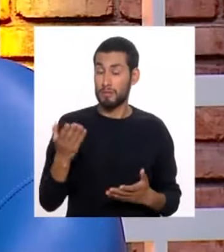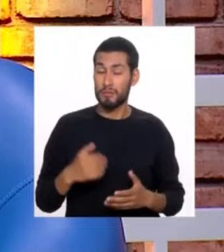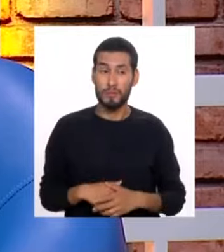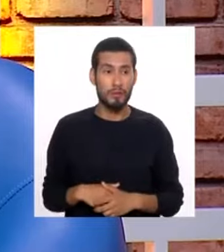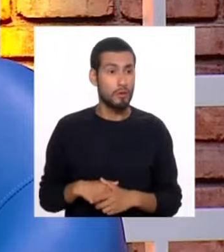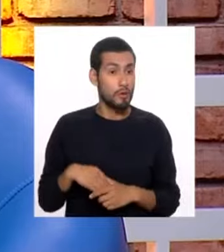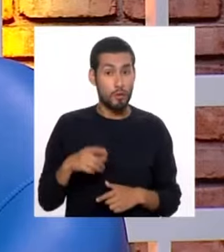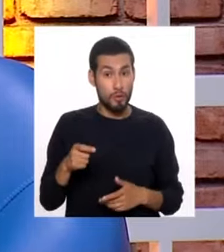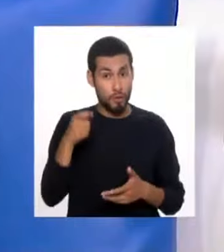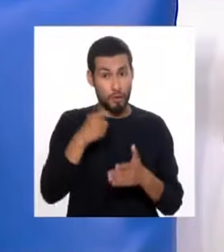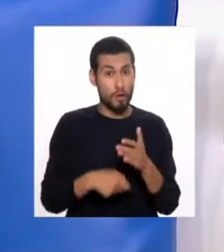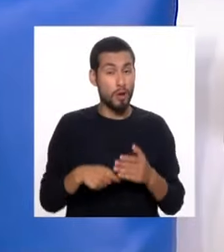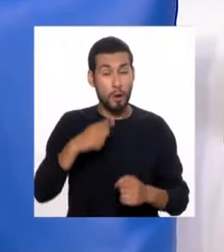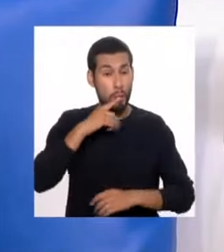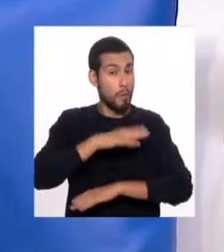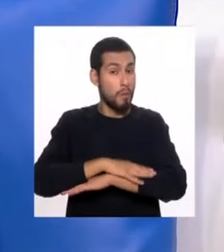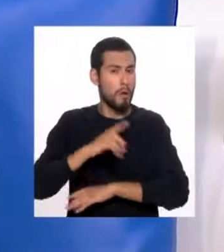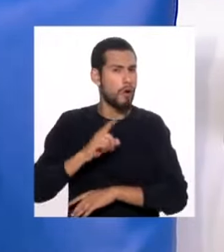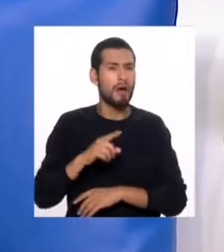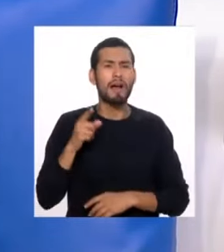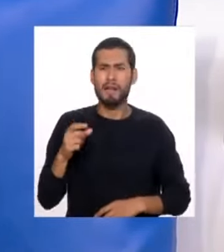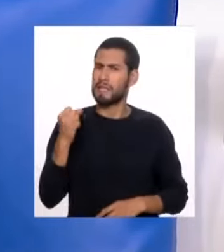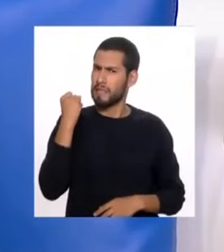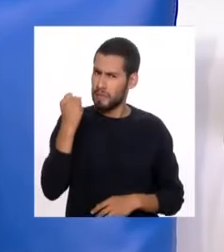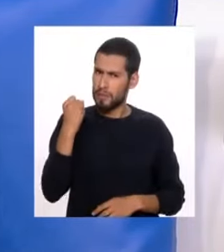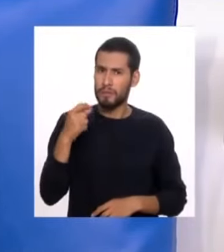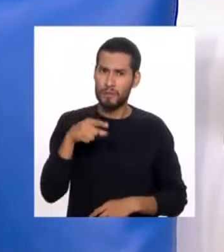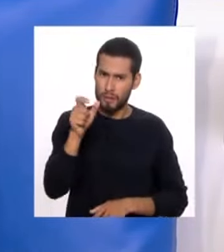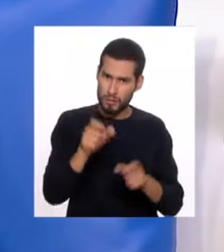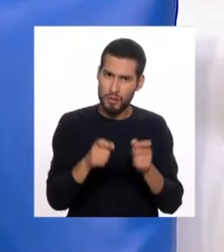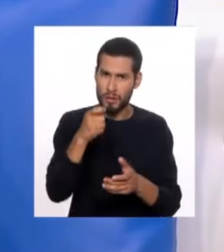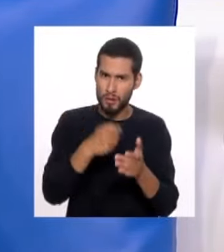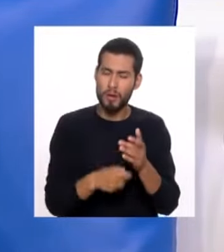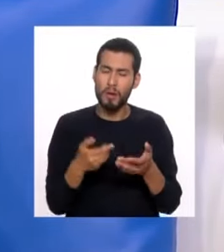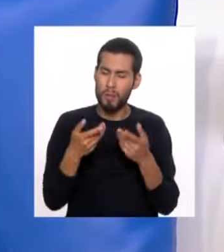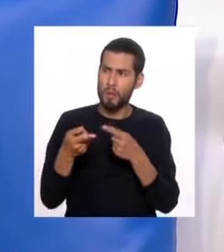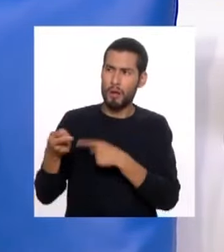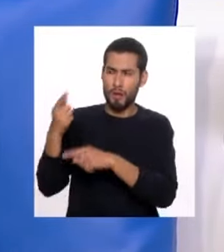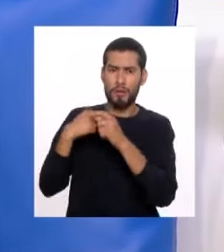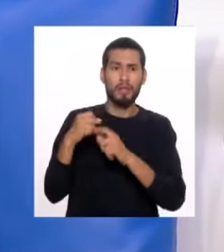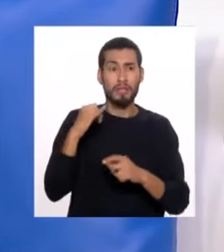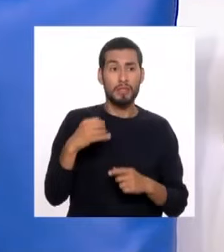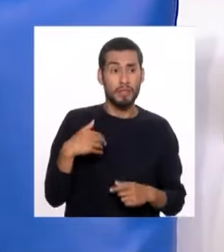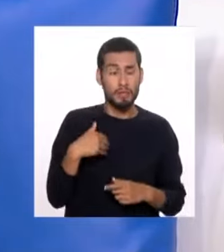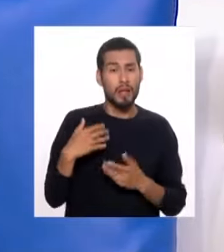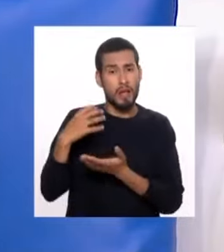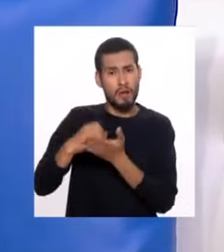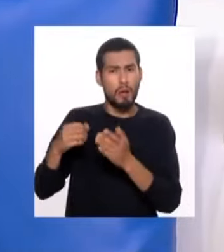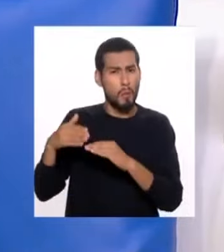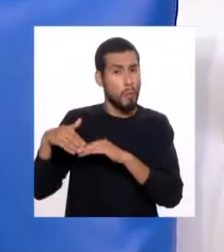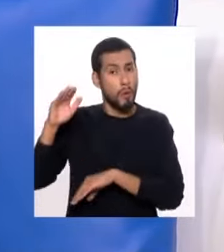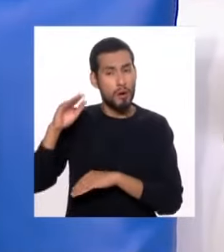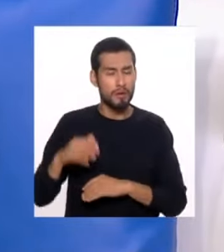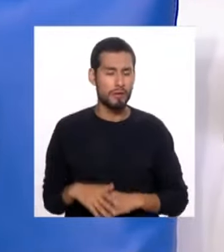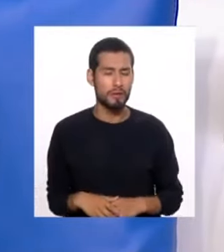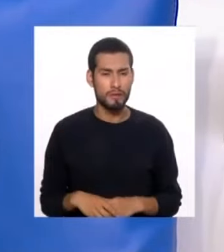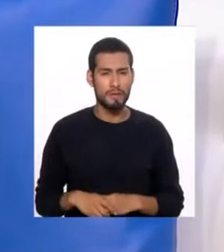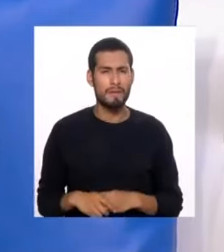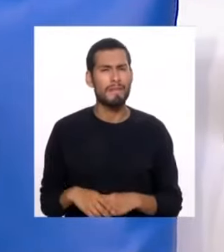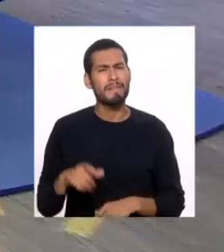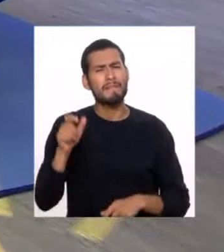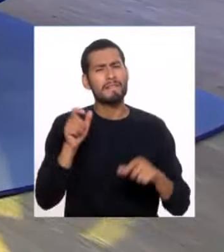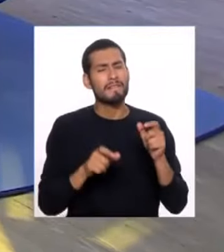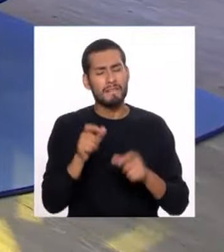Ojo, no es que Sunat sea buena gente. No, no, no, Es el derecho del contribuyente a su devolución si es que tiene una retención en exceso. Ahora, las personas